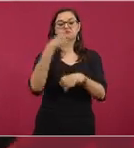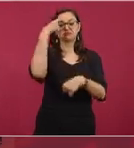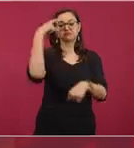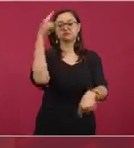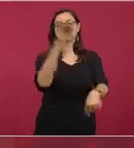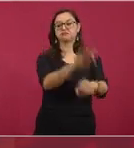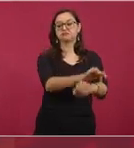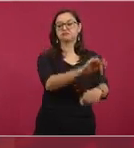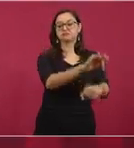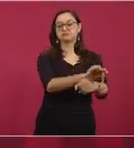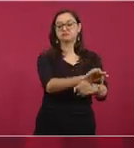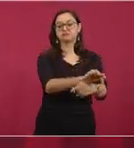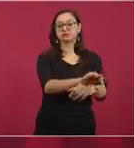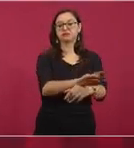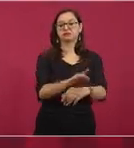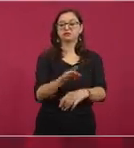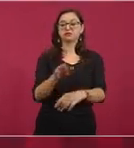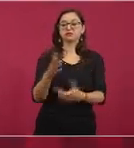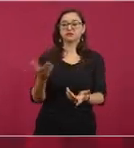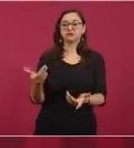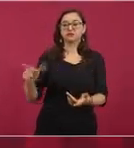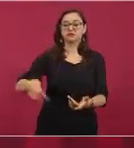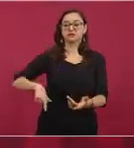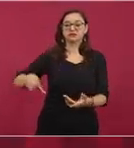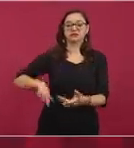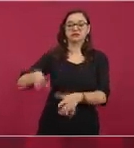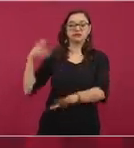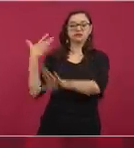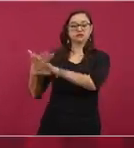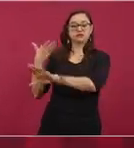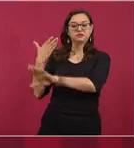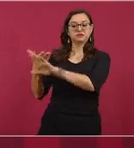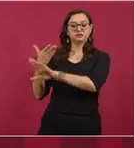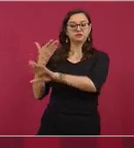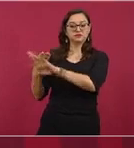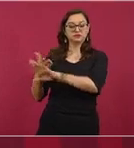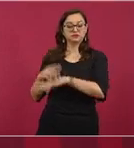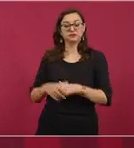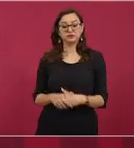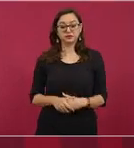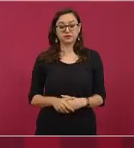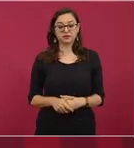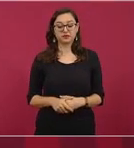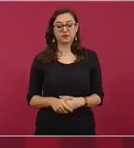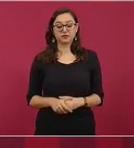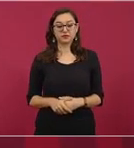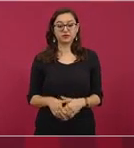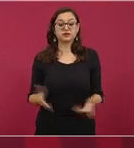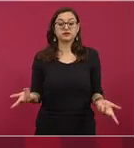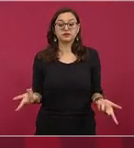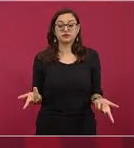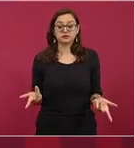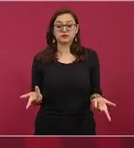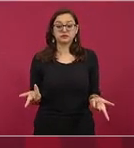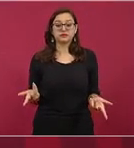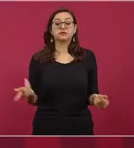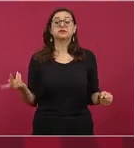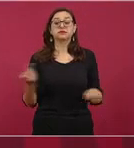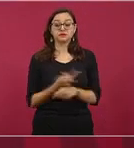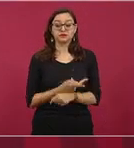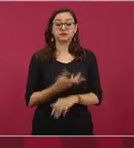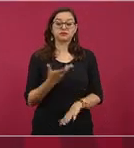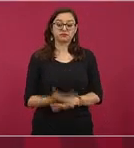Entonces, los que recibían dinero, los que eran maiciados por el